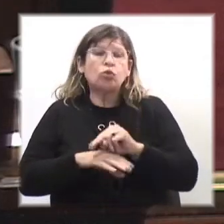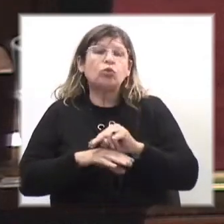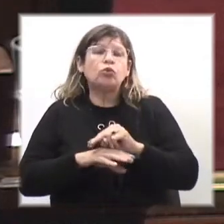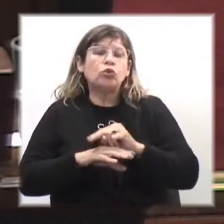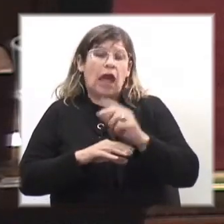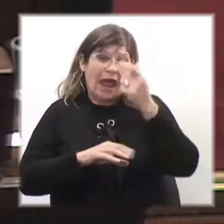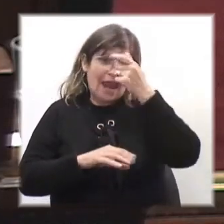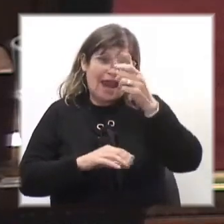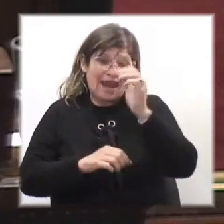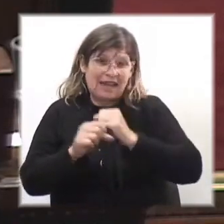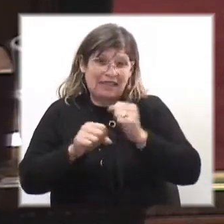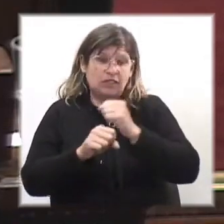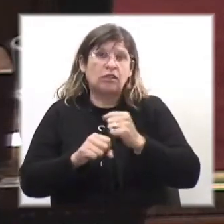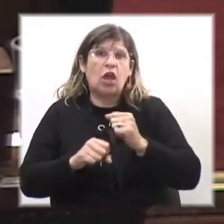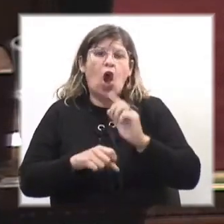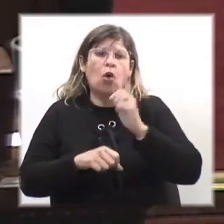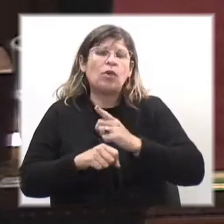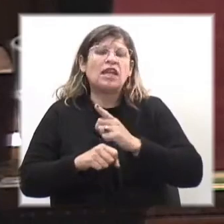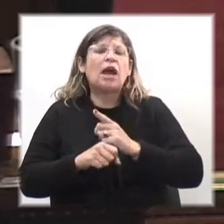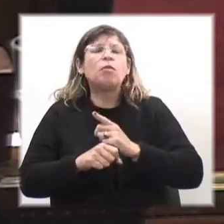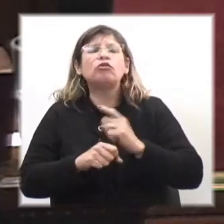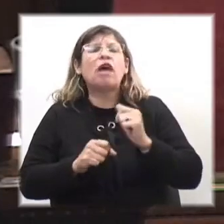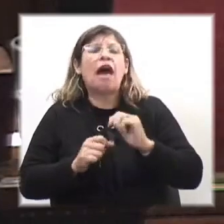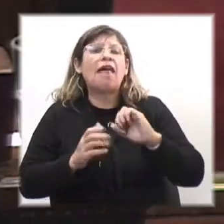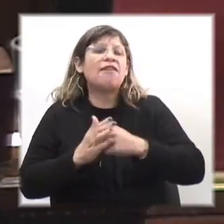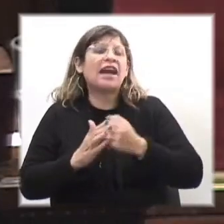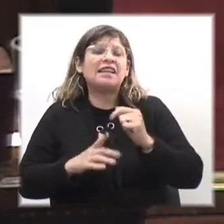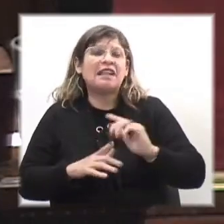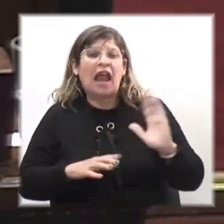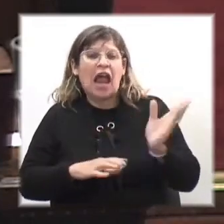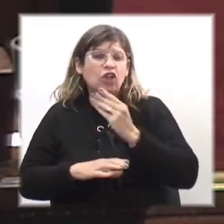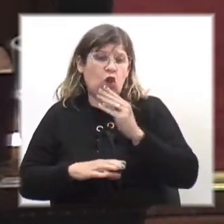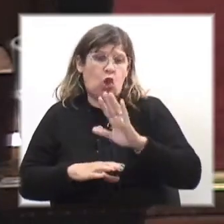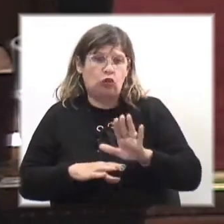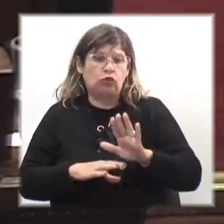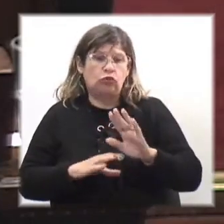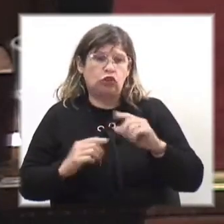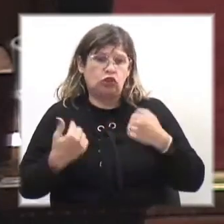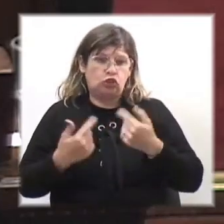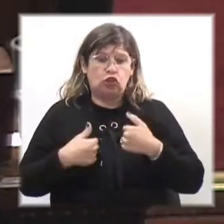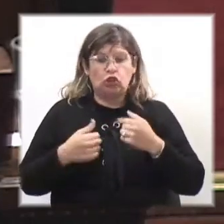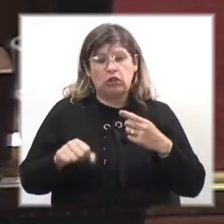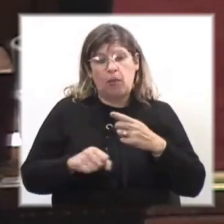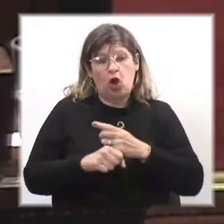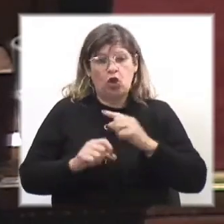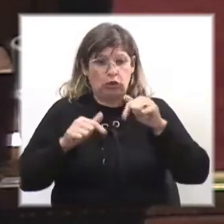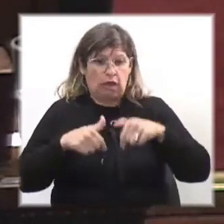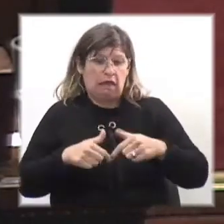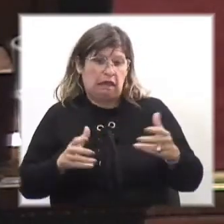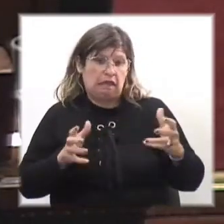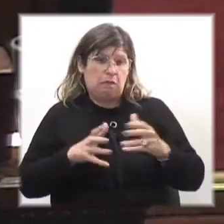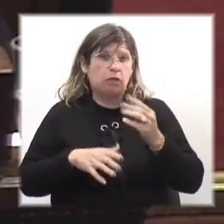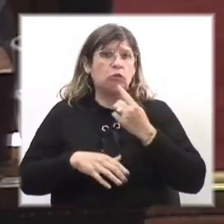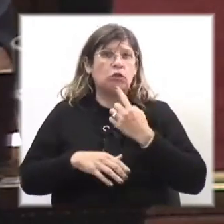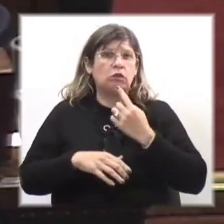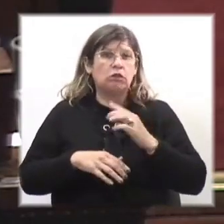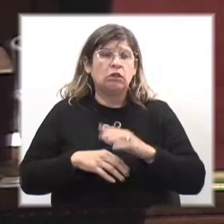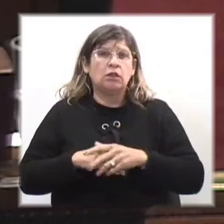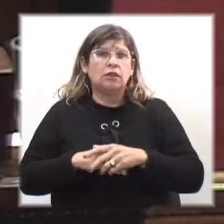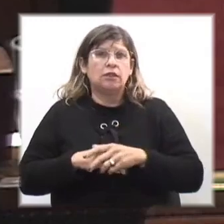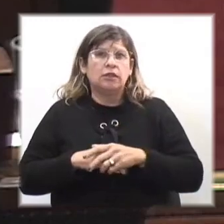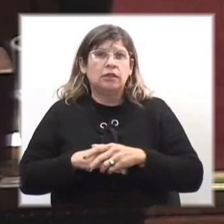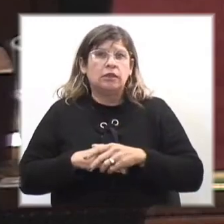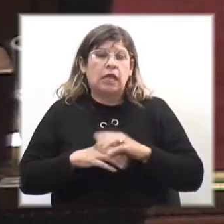obligamos a bancarizar a todo el mundo, cosa que nosotros estamos en contra de este partido. Entonces, al